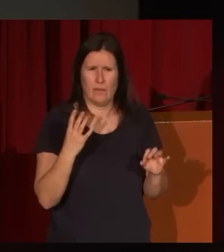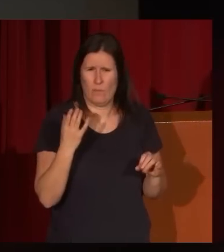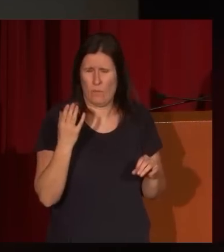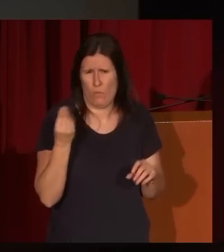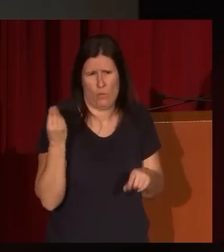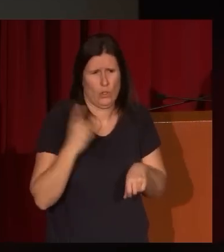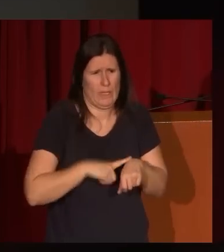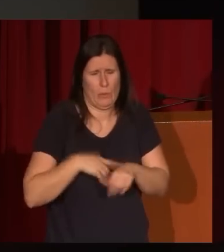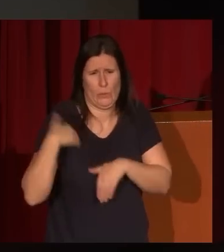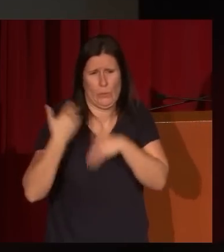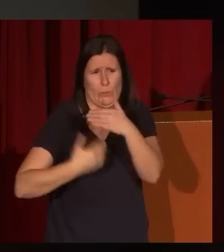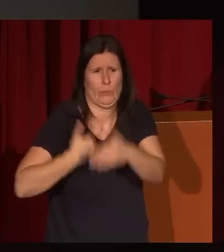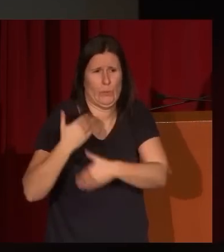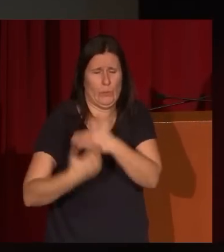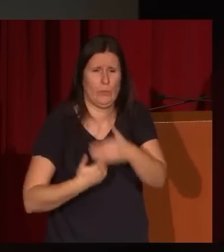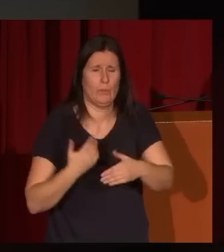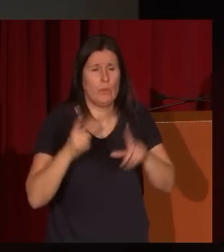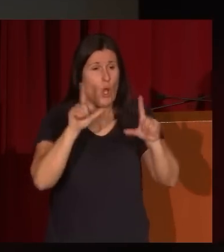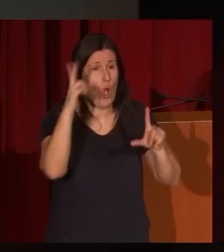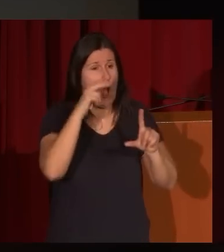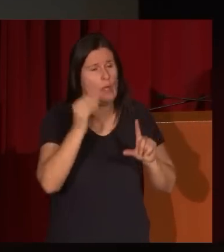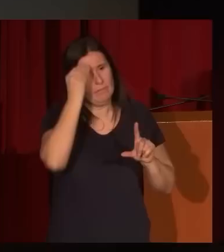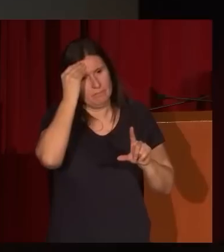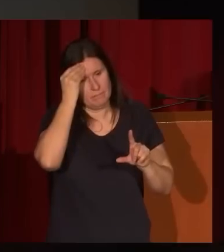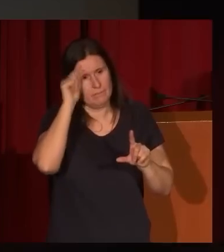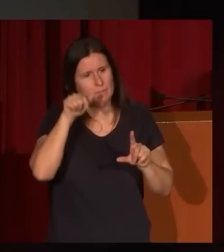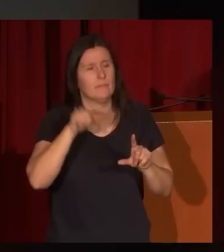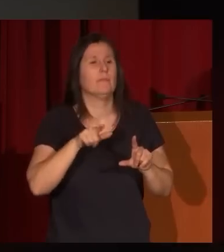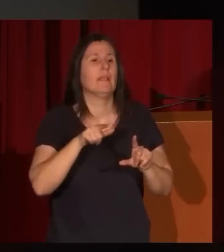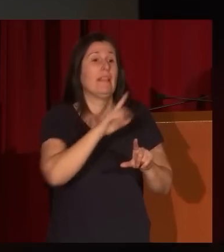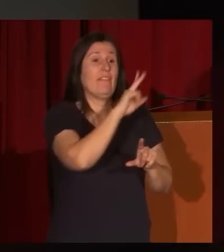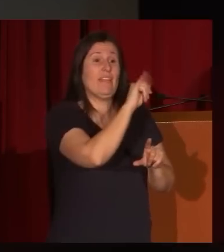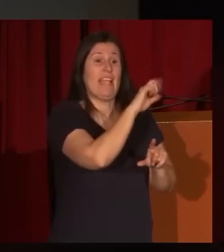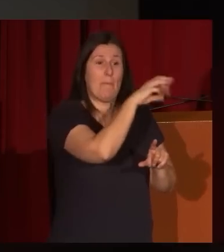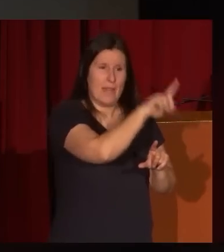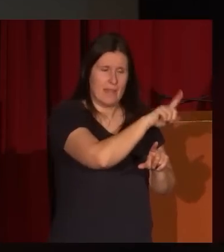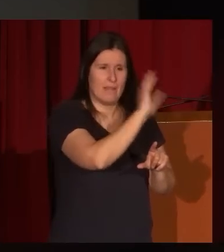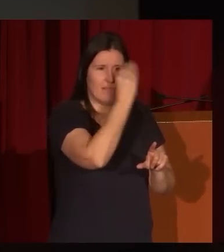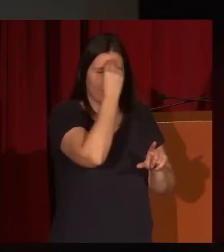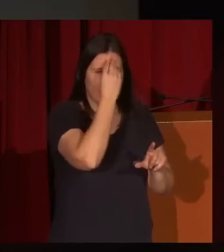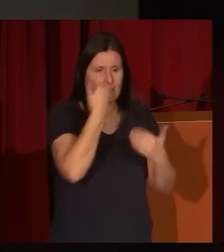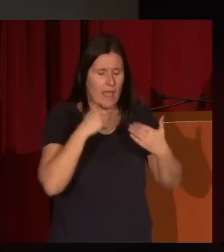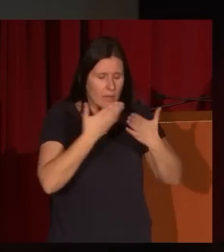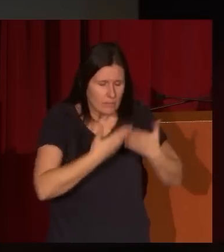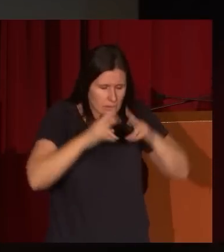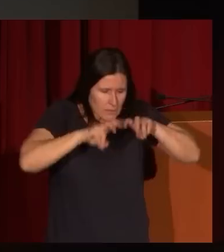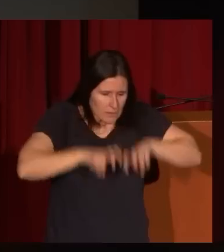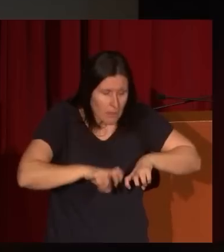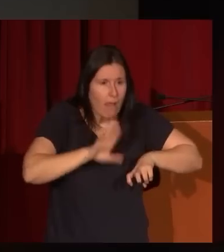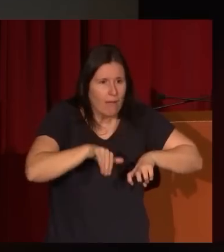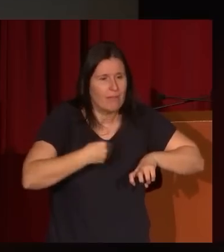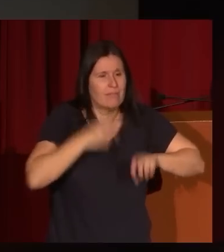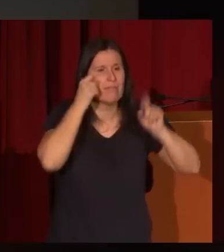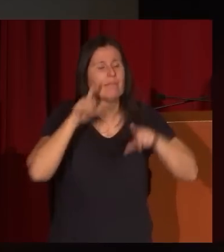tiempo han pasado como obras de Genaro Pérez Villamil sean, una vez estudiadas, obras en